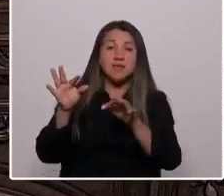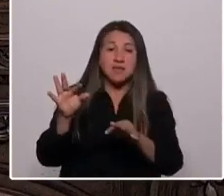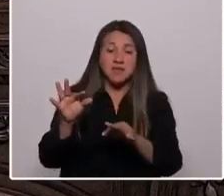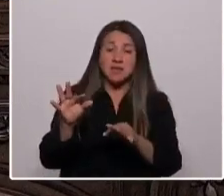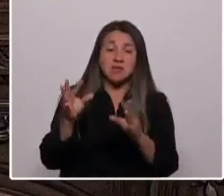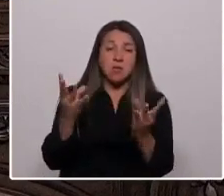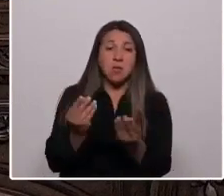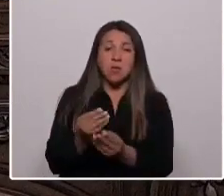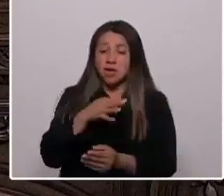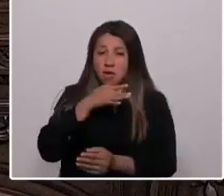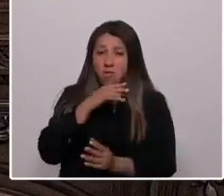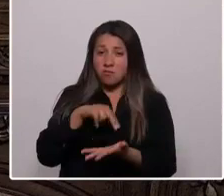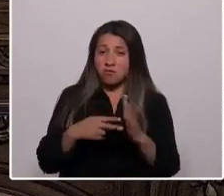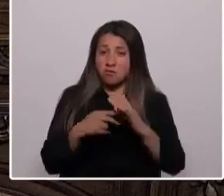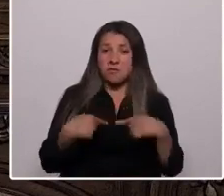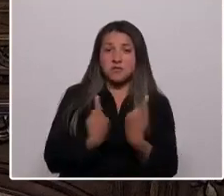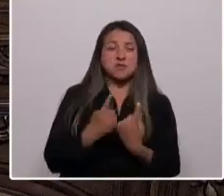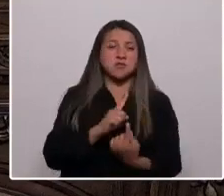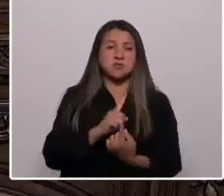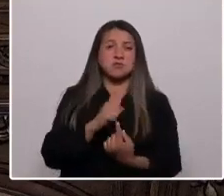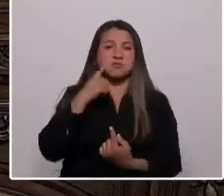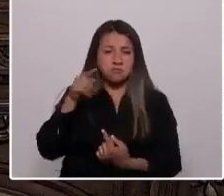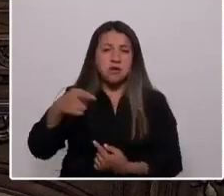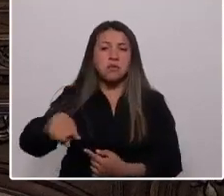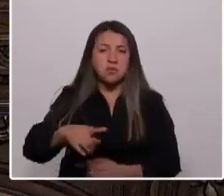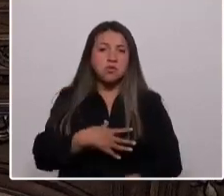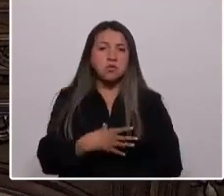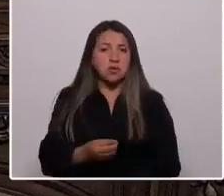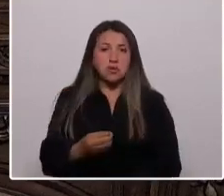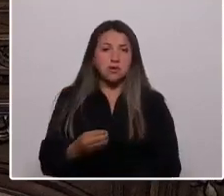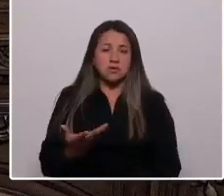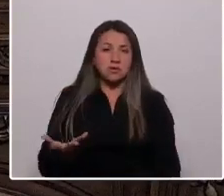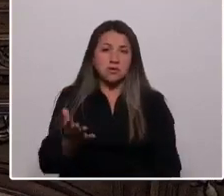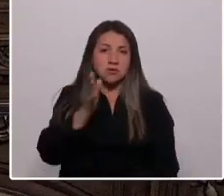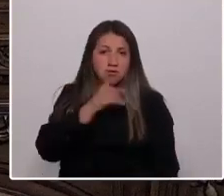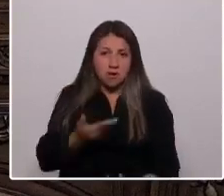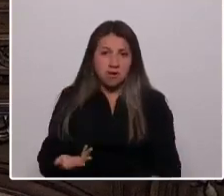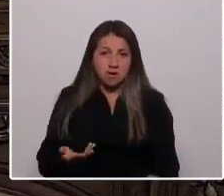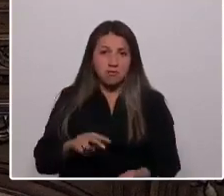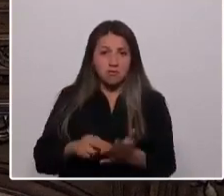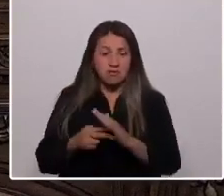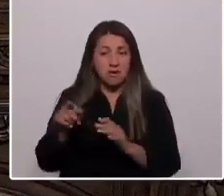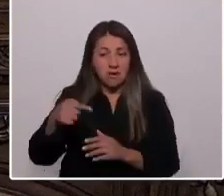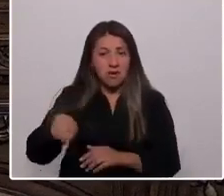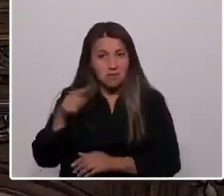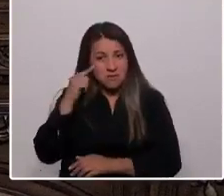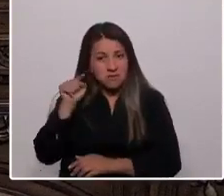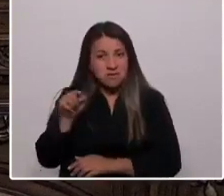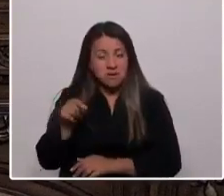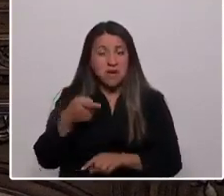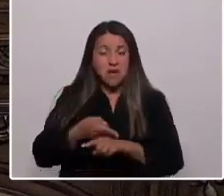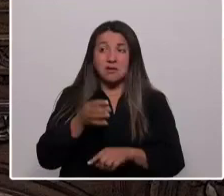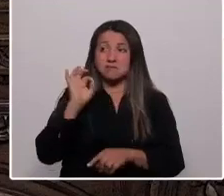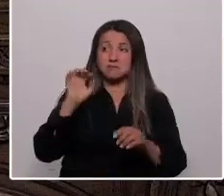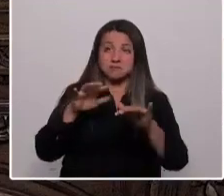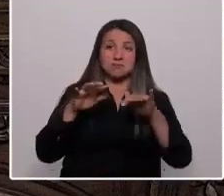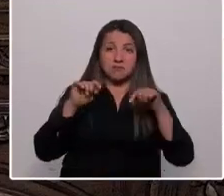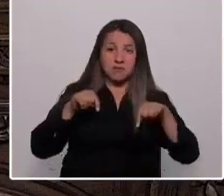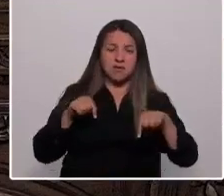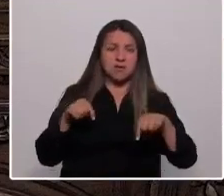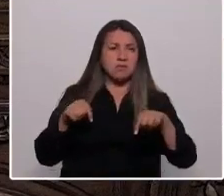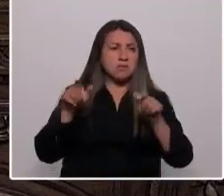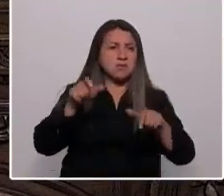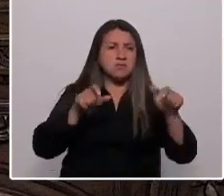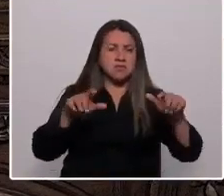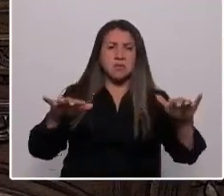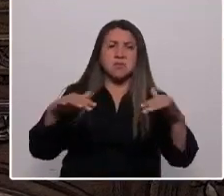para nosotras, sino que para nuestros hijos y nuestras hijas. Estamos en este hemiciclo, con las voces de miles de personas y el mandato que